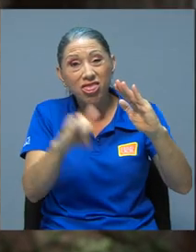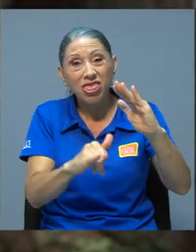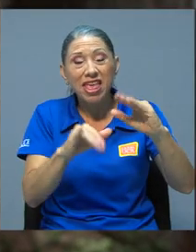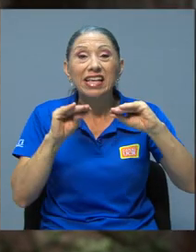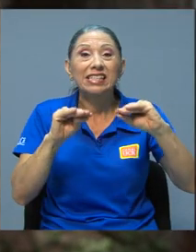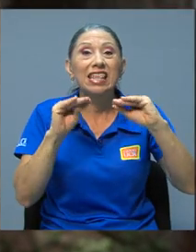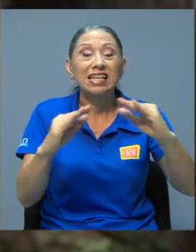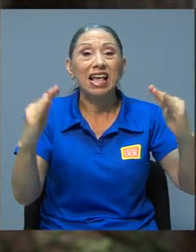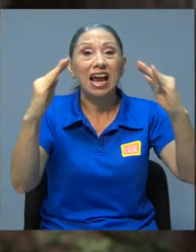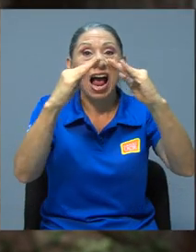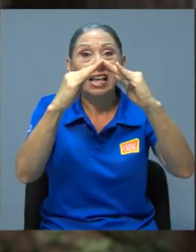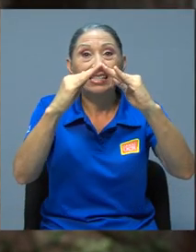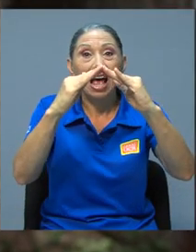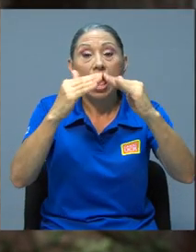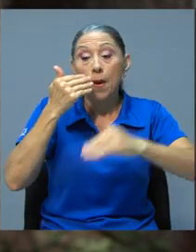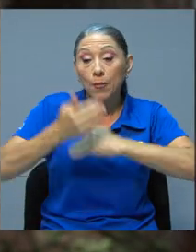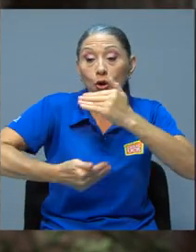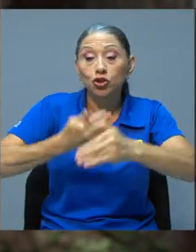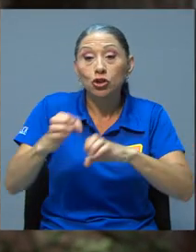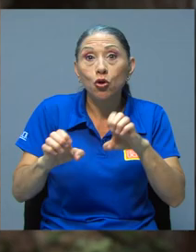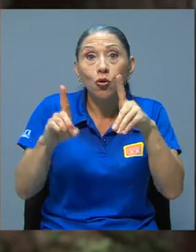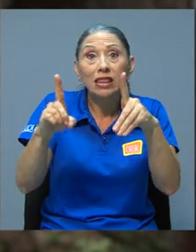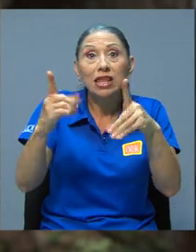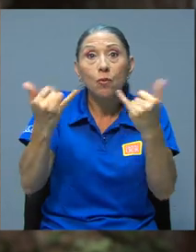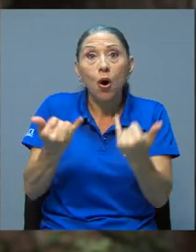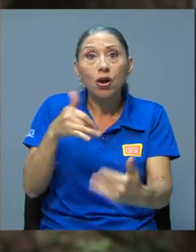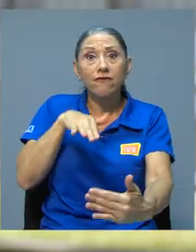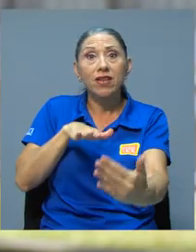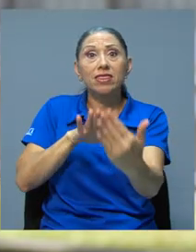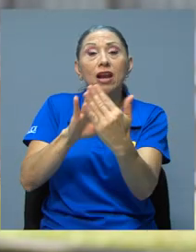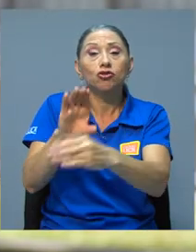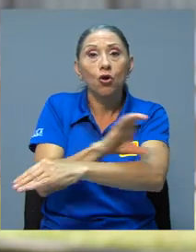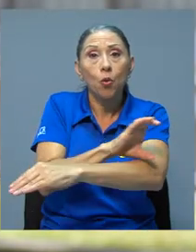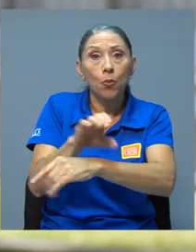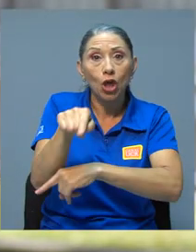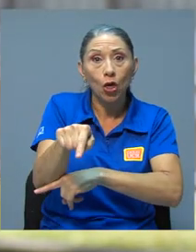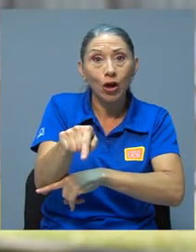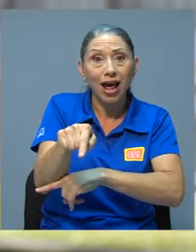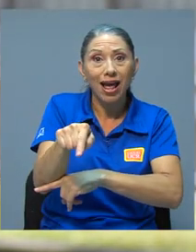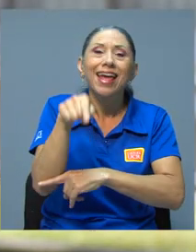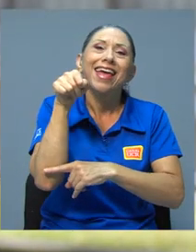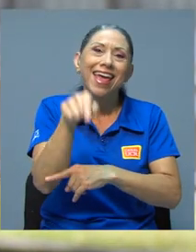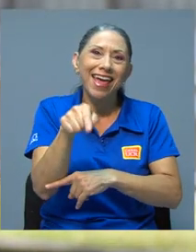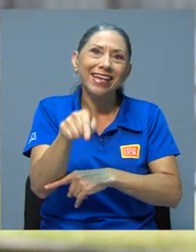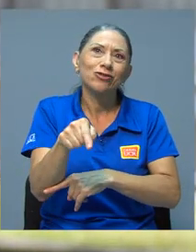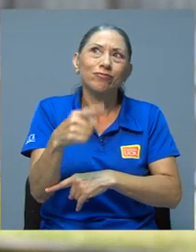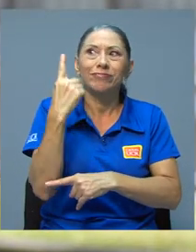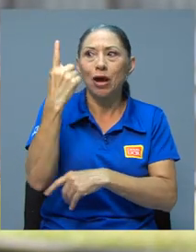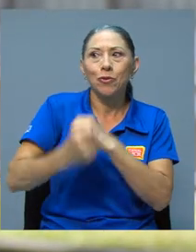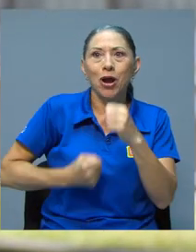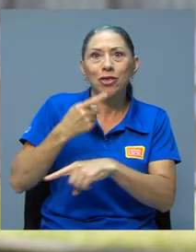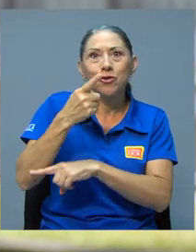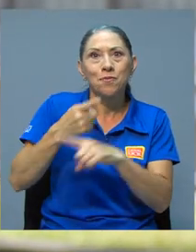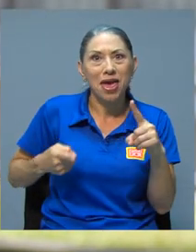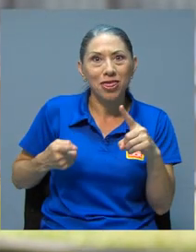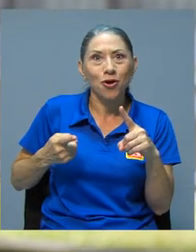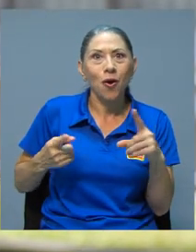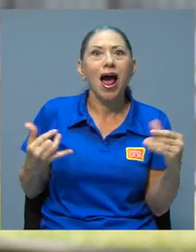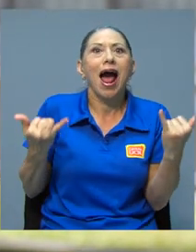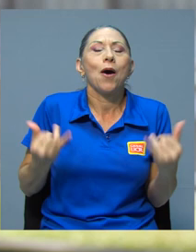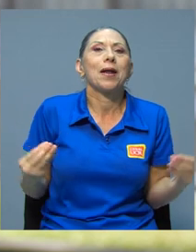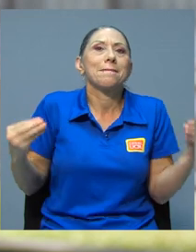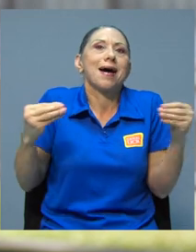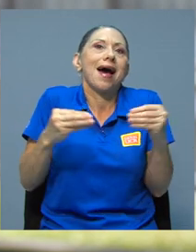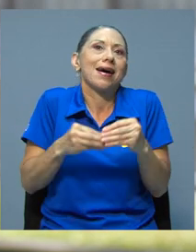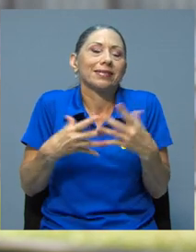el enfrentarnos a una computadora para el proceso educativo, y por supuesto que eso se ha incrementado después de año y medio, ¿verdad?